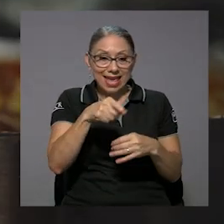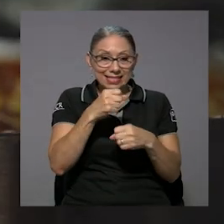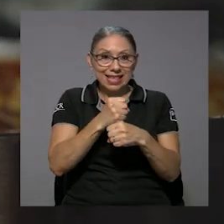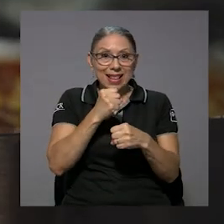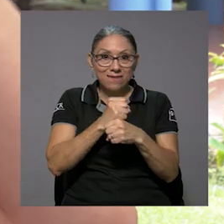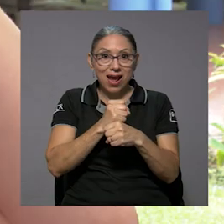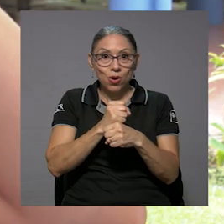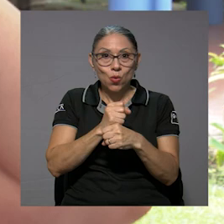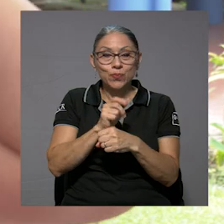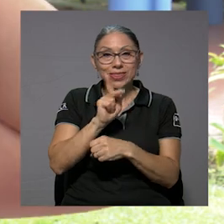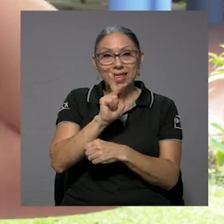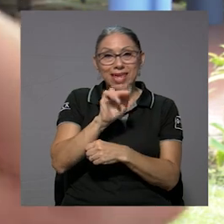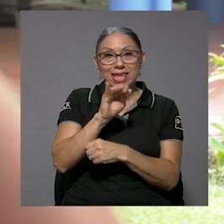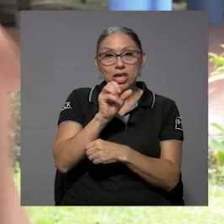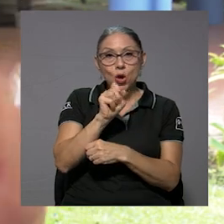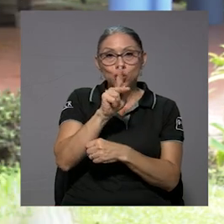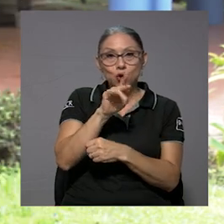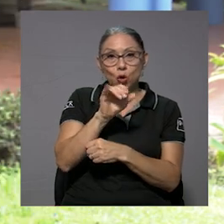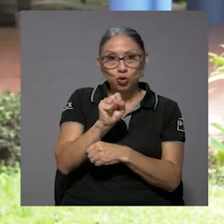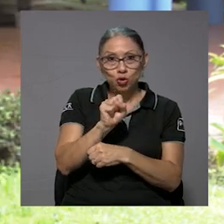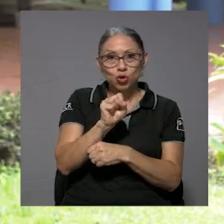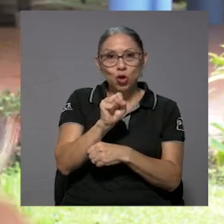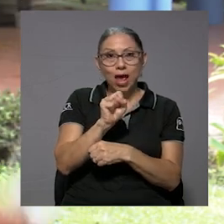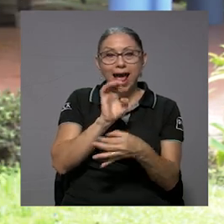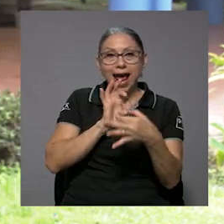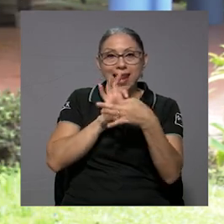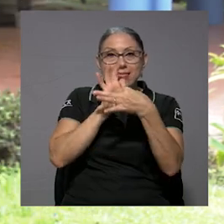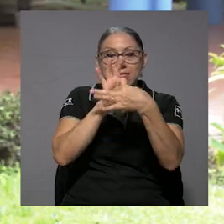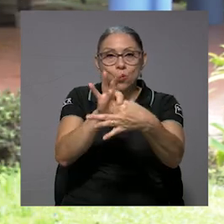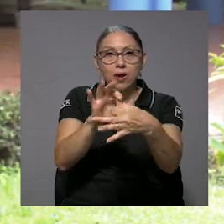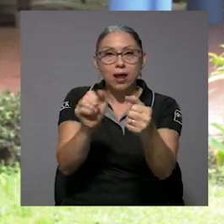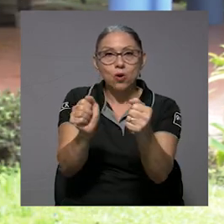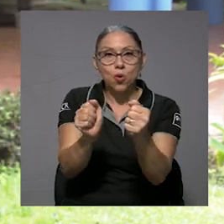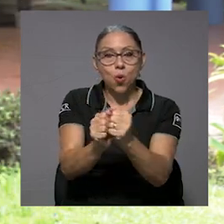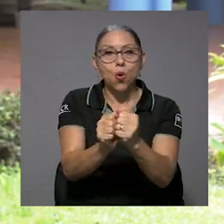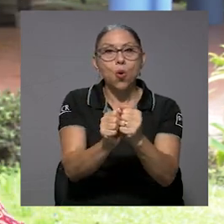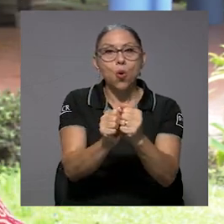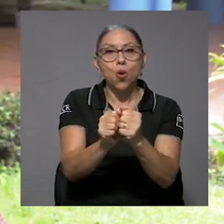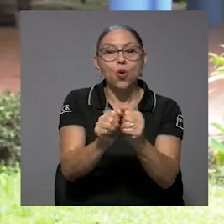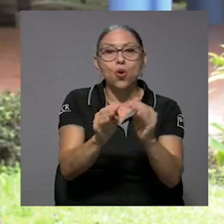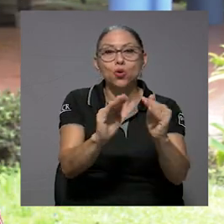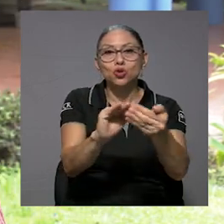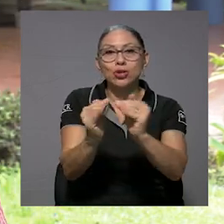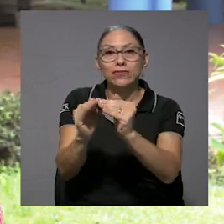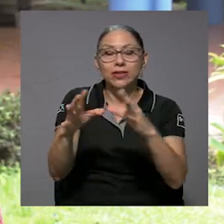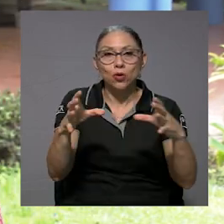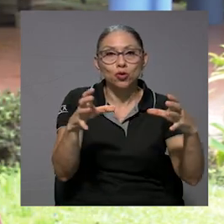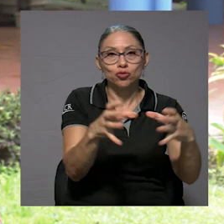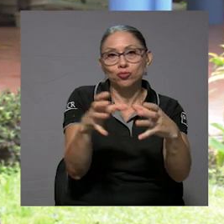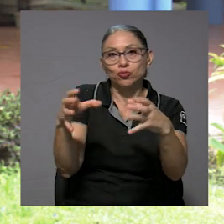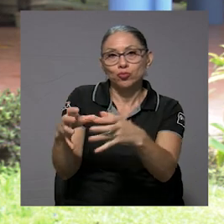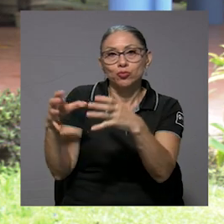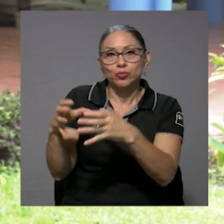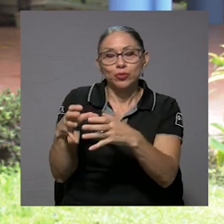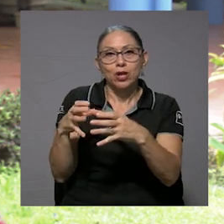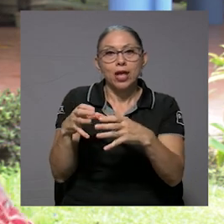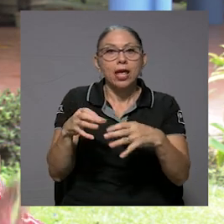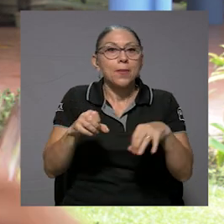trabajo de kioscos con los territorios y la posibilidad de producir